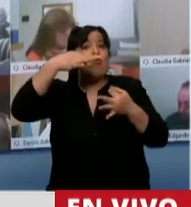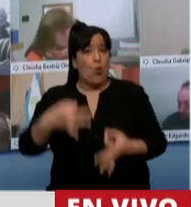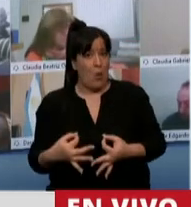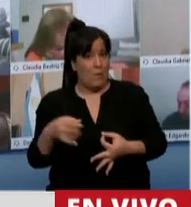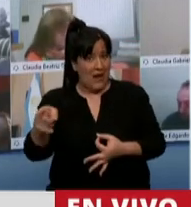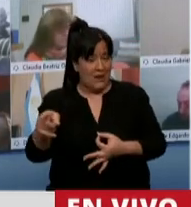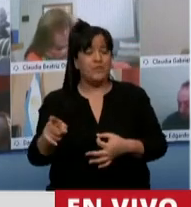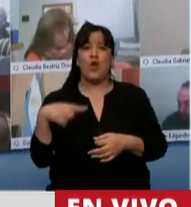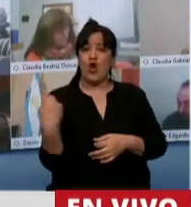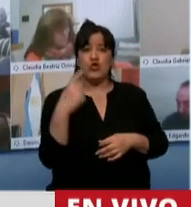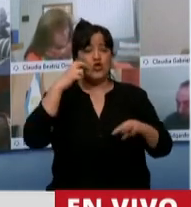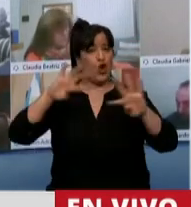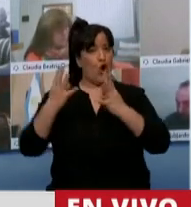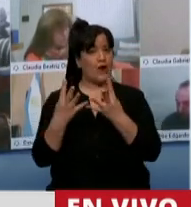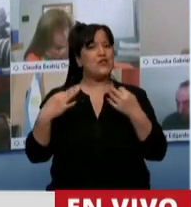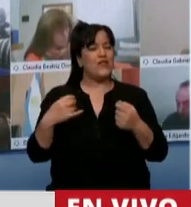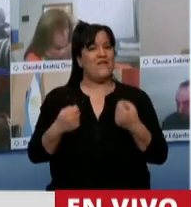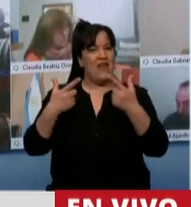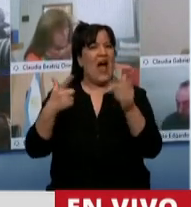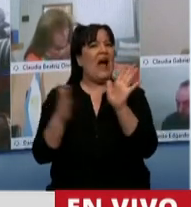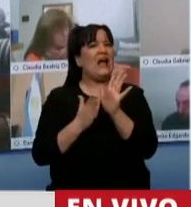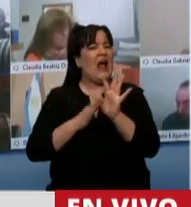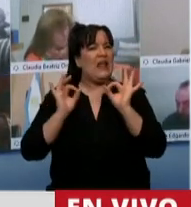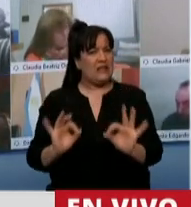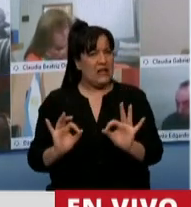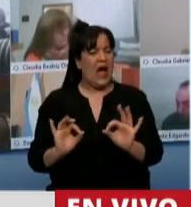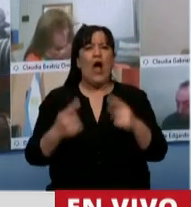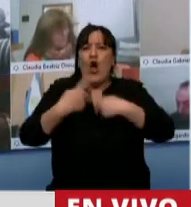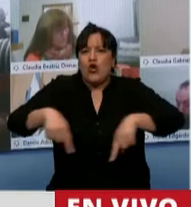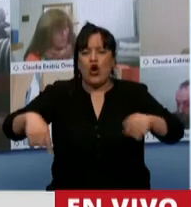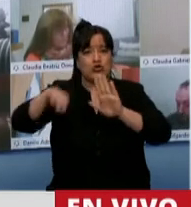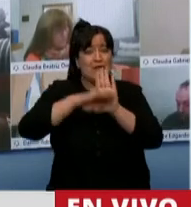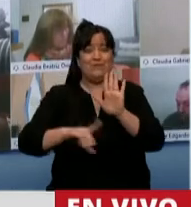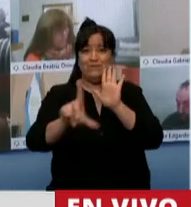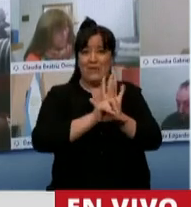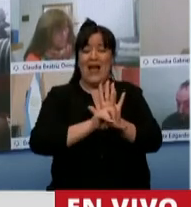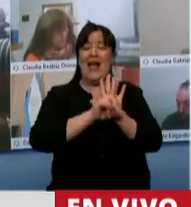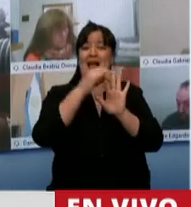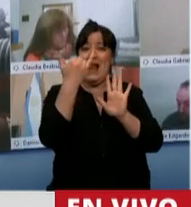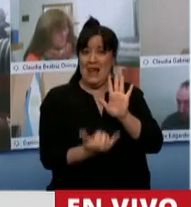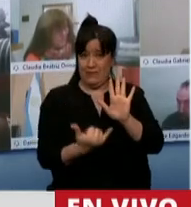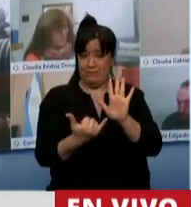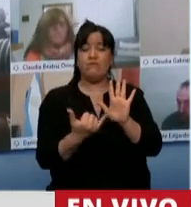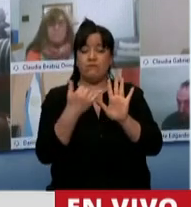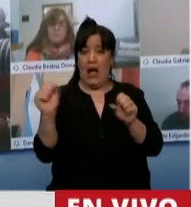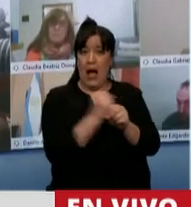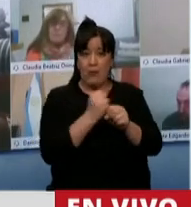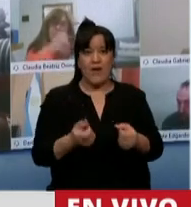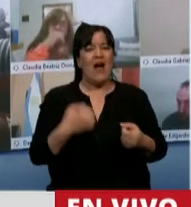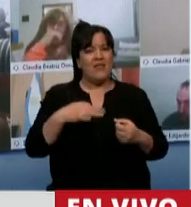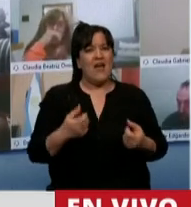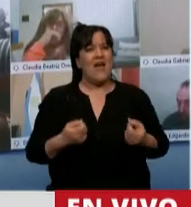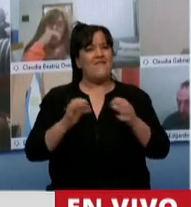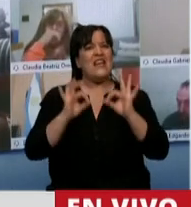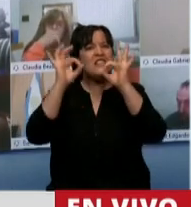Congreso, tenemos el deber de ser garantes que las herramientas que consagra esta ley lleguen con eficiencia y eficacia